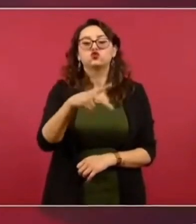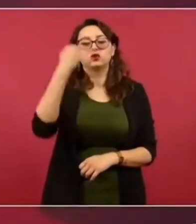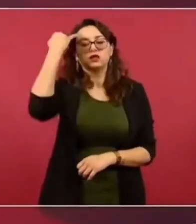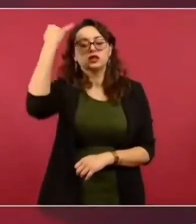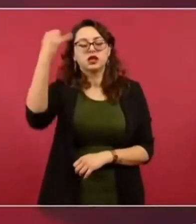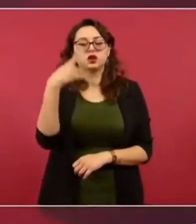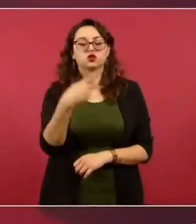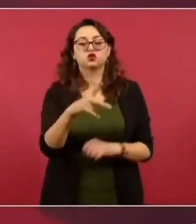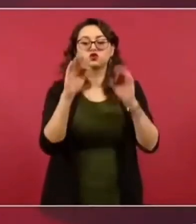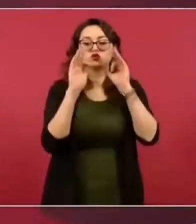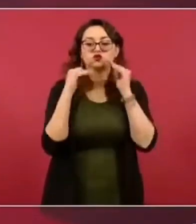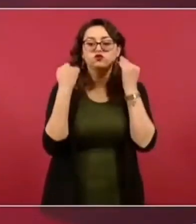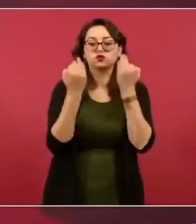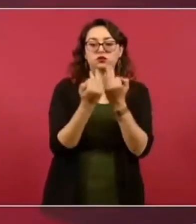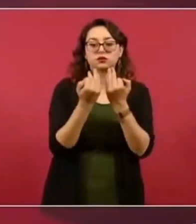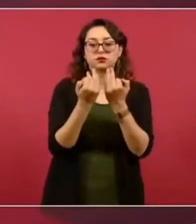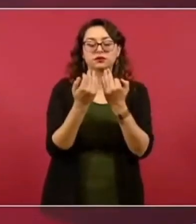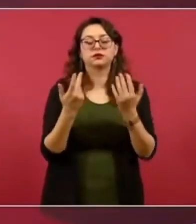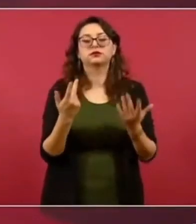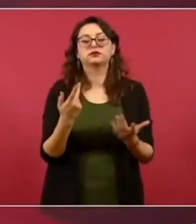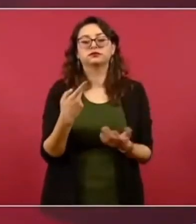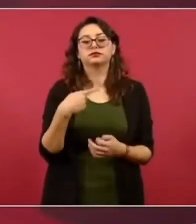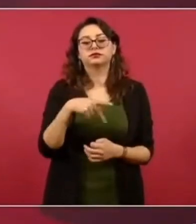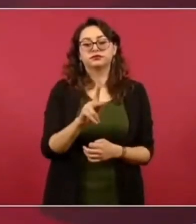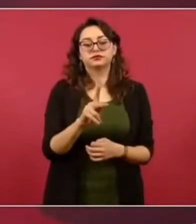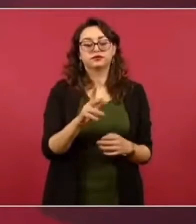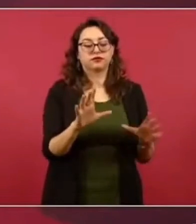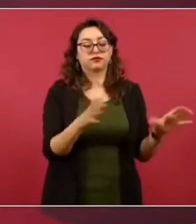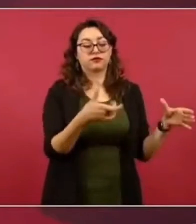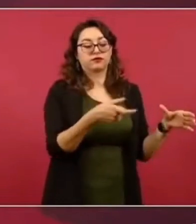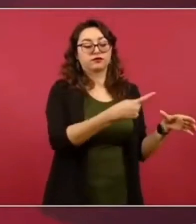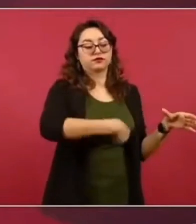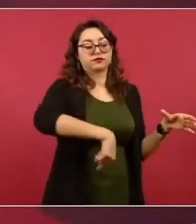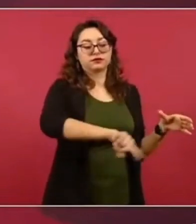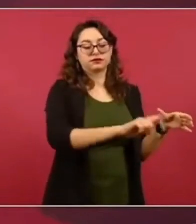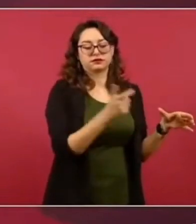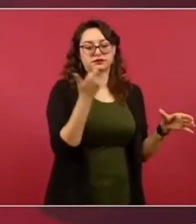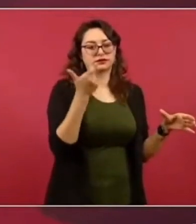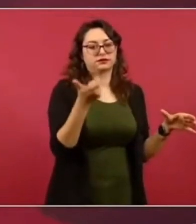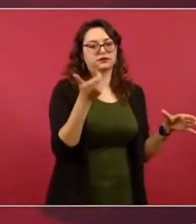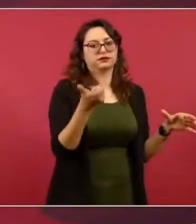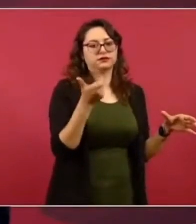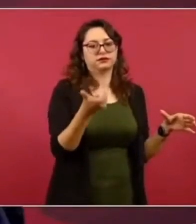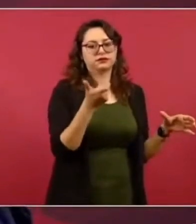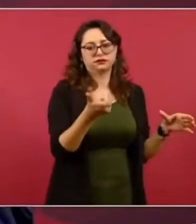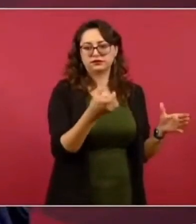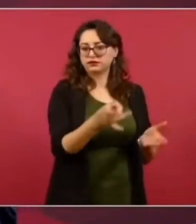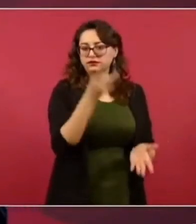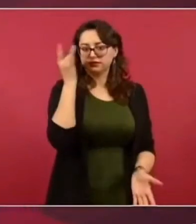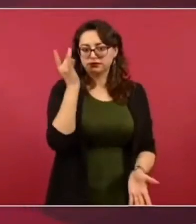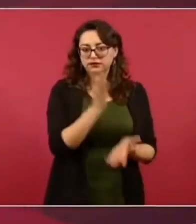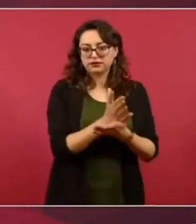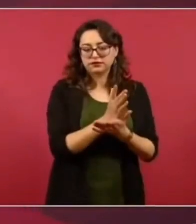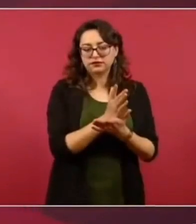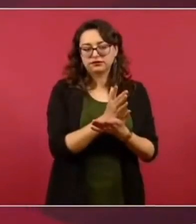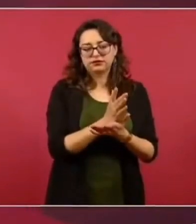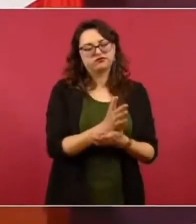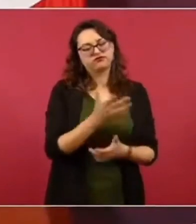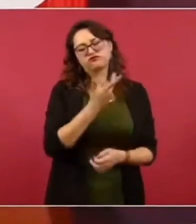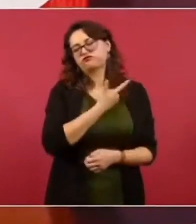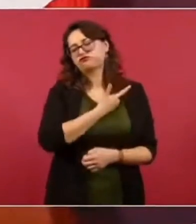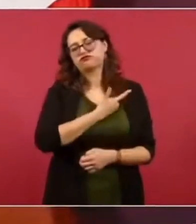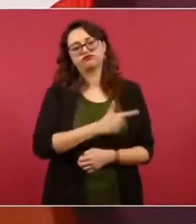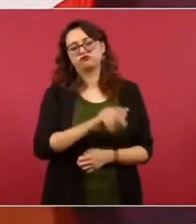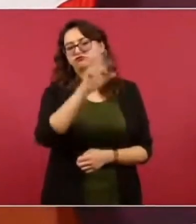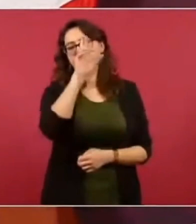Pero los otros lo que buscan es solamente el